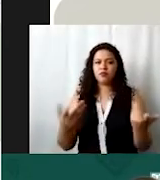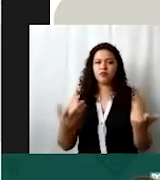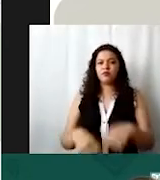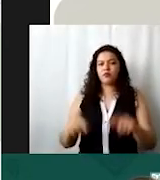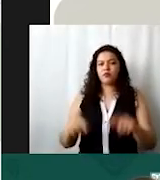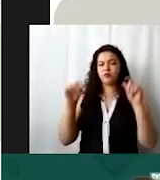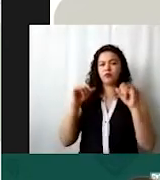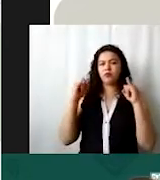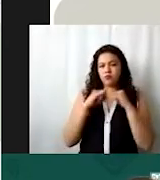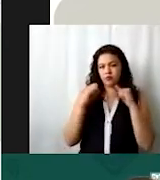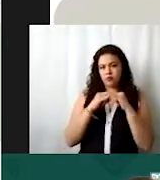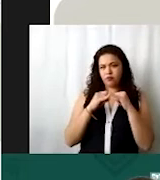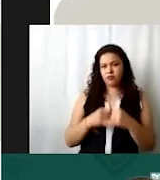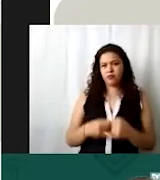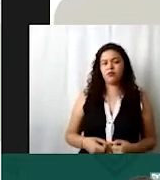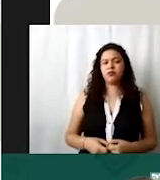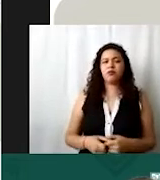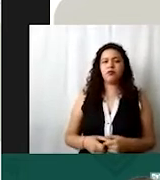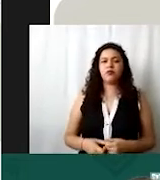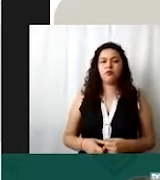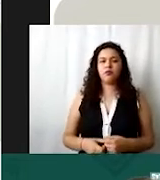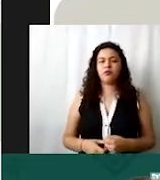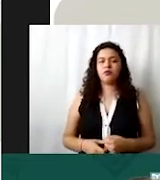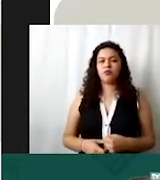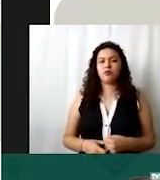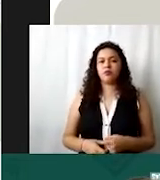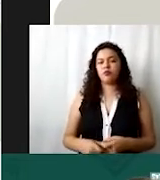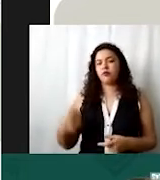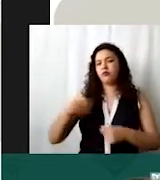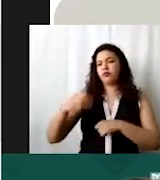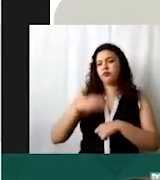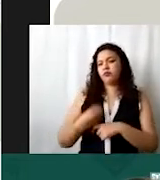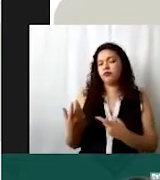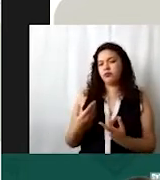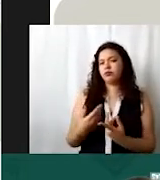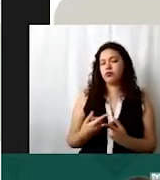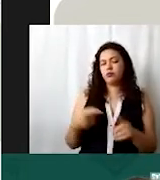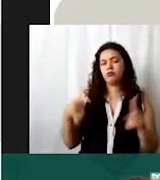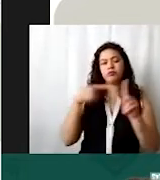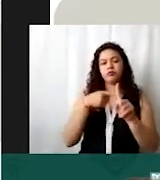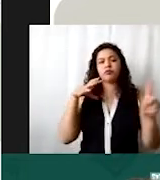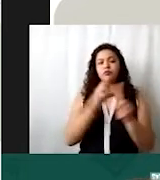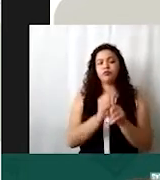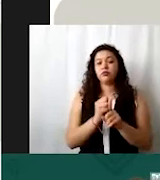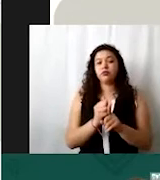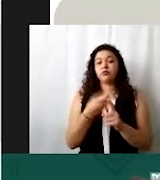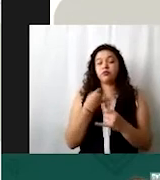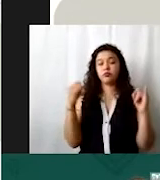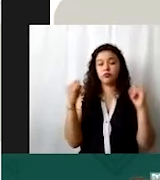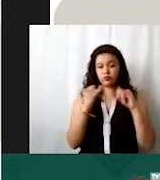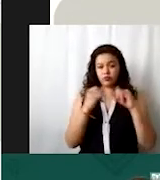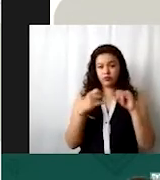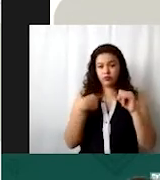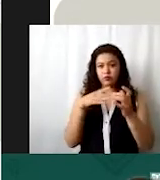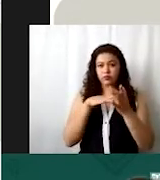abierta la posición de instituciones ahí voy a voy a colocar la meta ojo de instituciones a las que